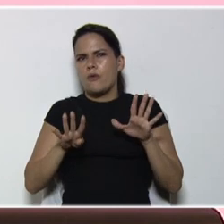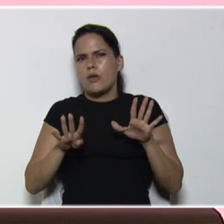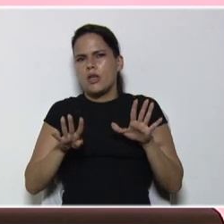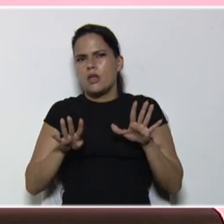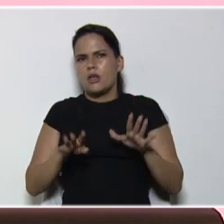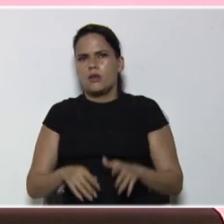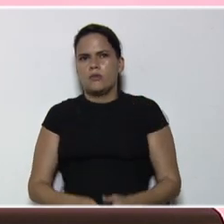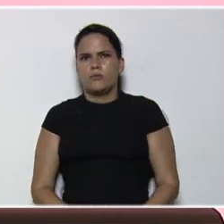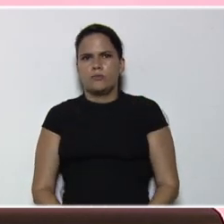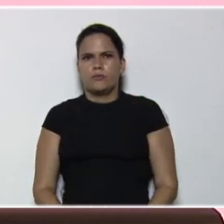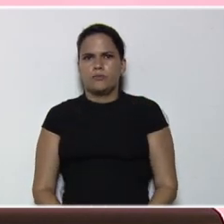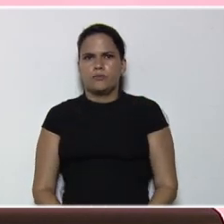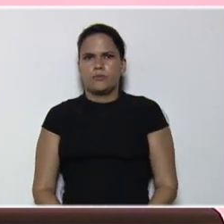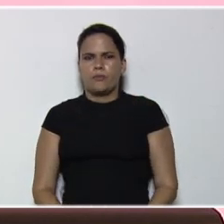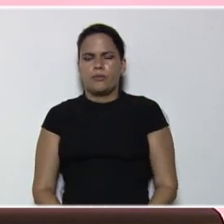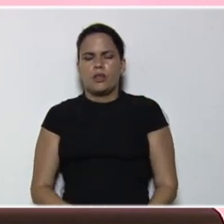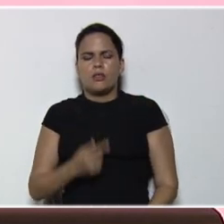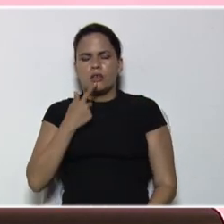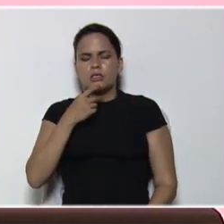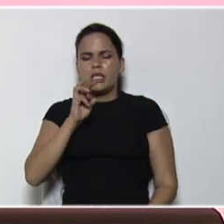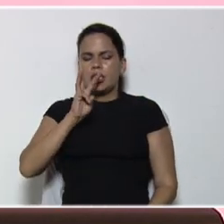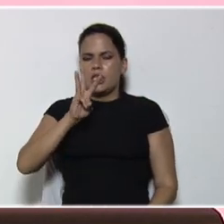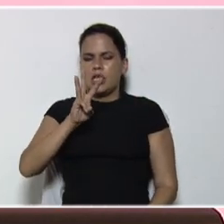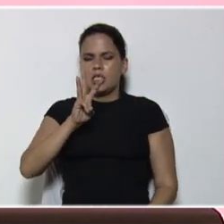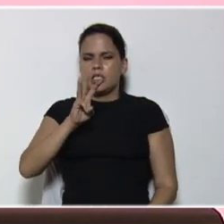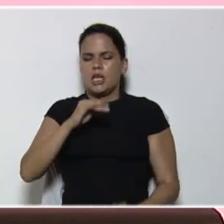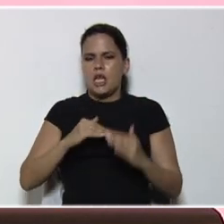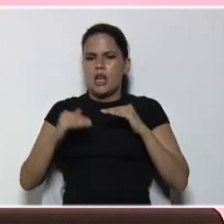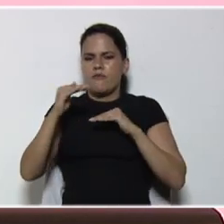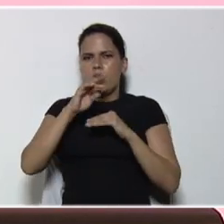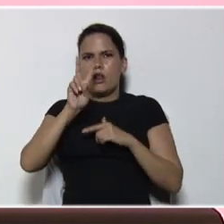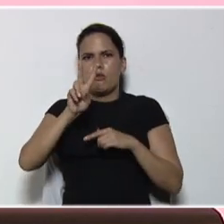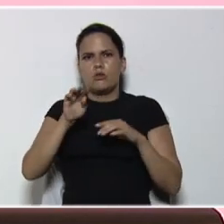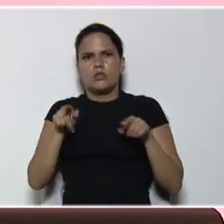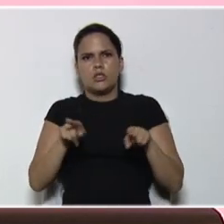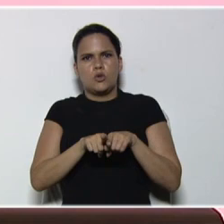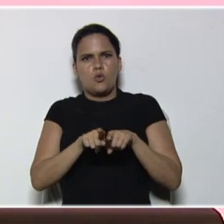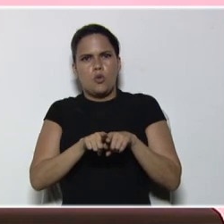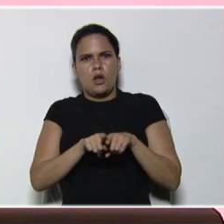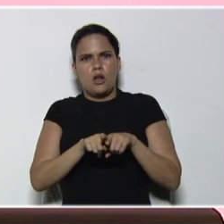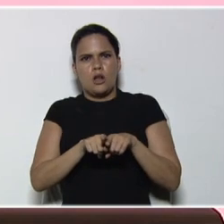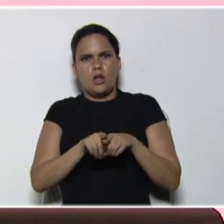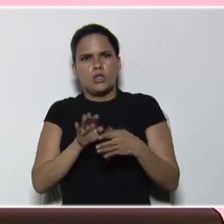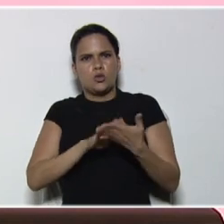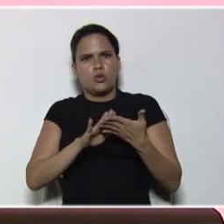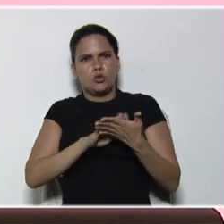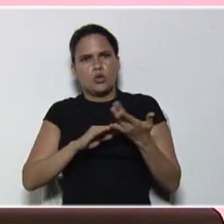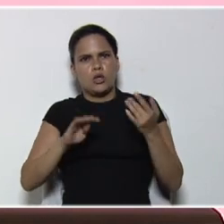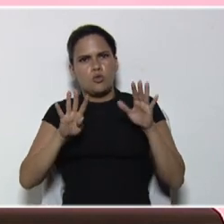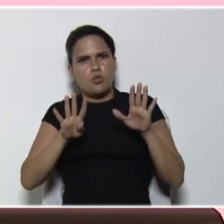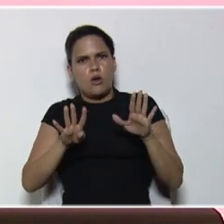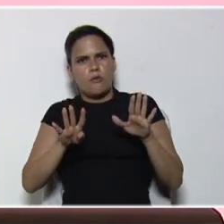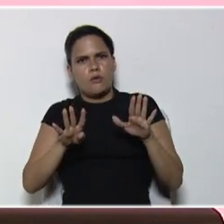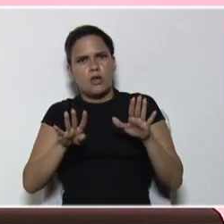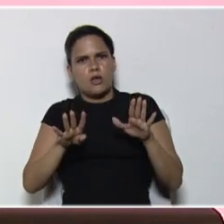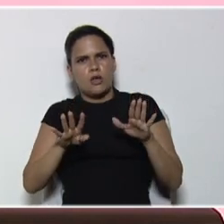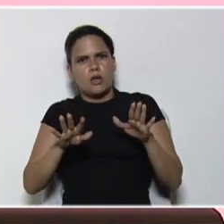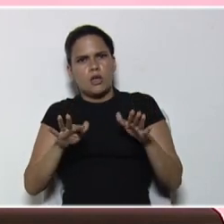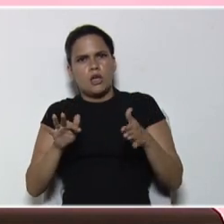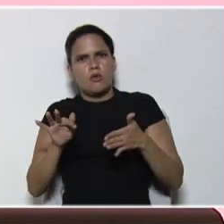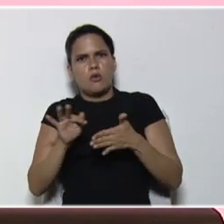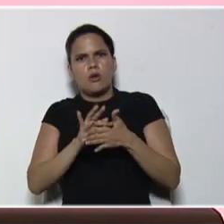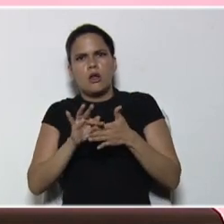es decir, 3 a la 2, es igual, a 9, esto es, corresponde, a la función